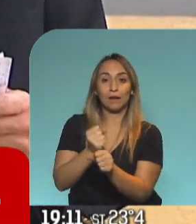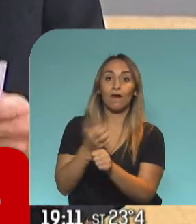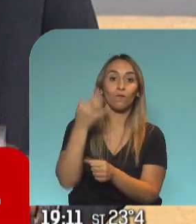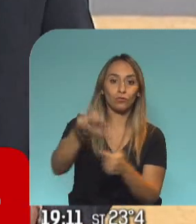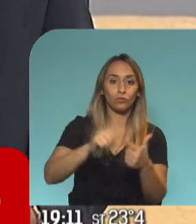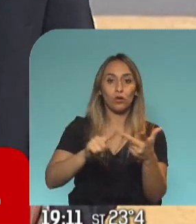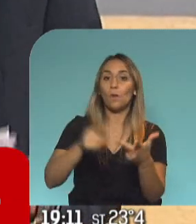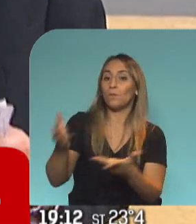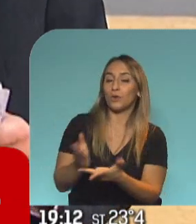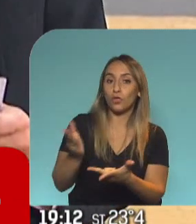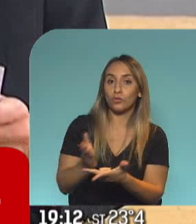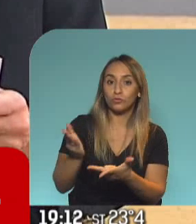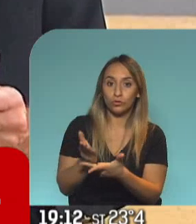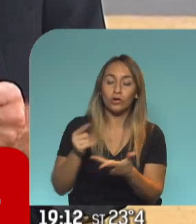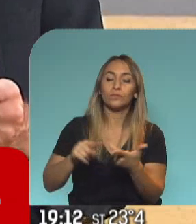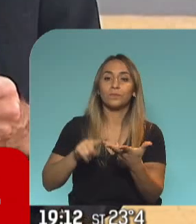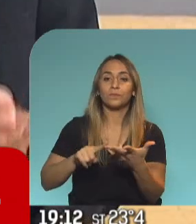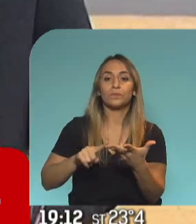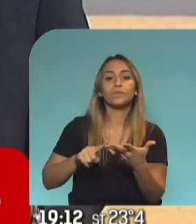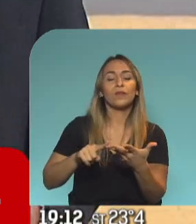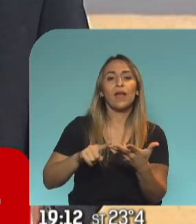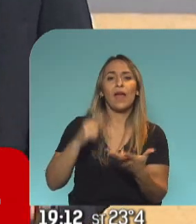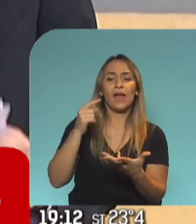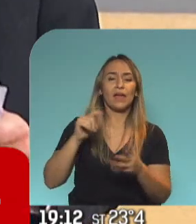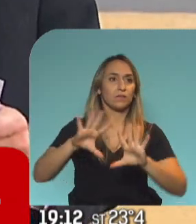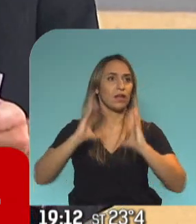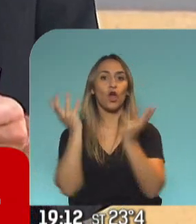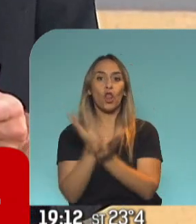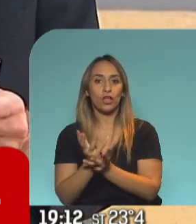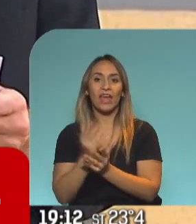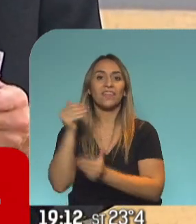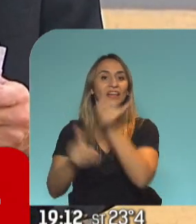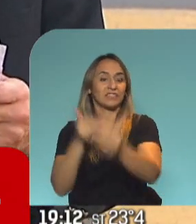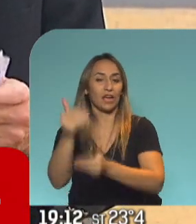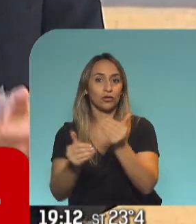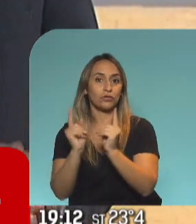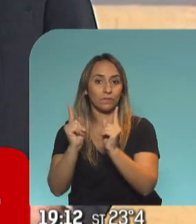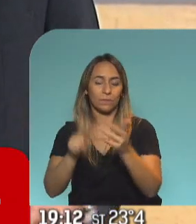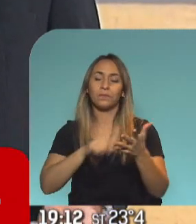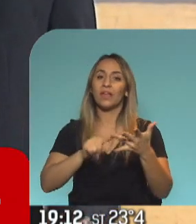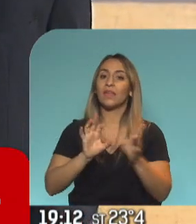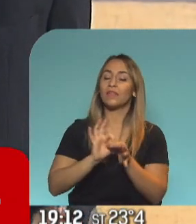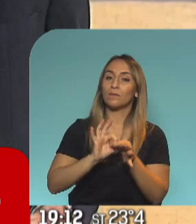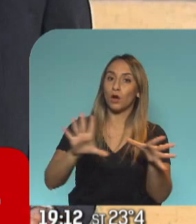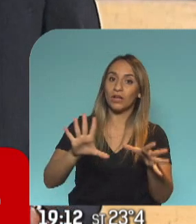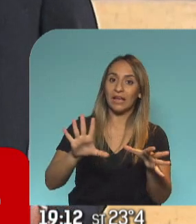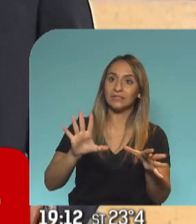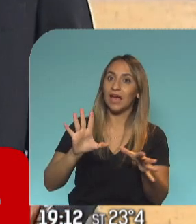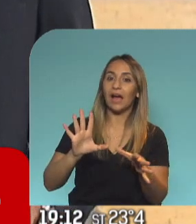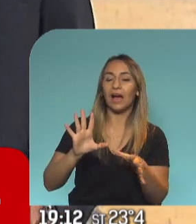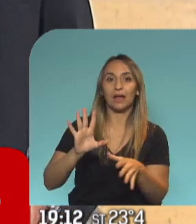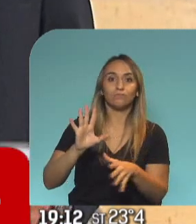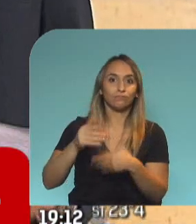productividad con cohesión social, ecología y desarrollo sustentable y democracia innovadora. También